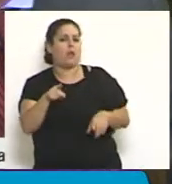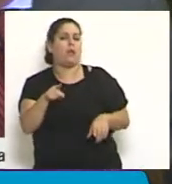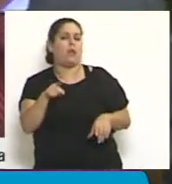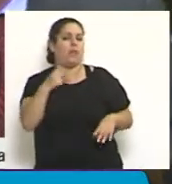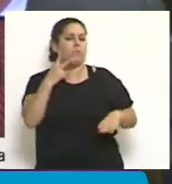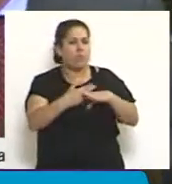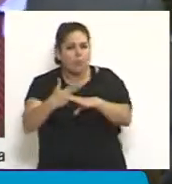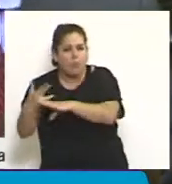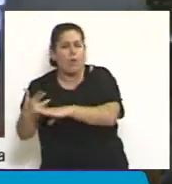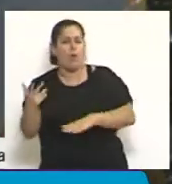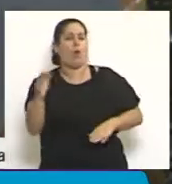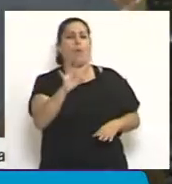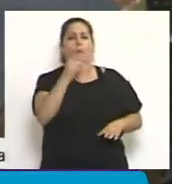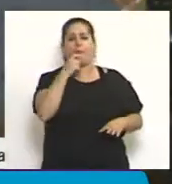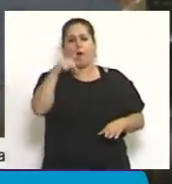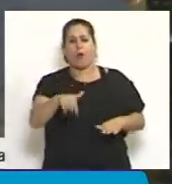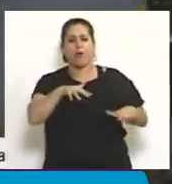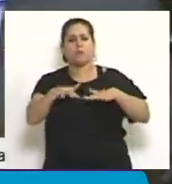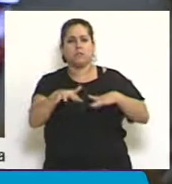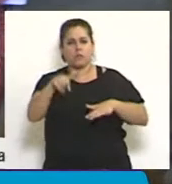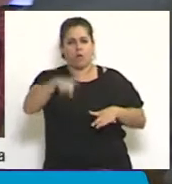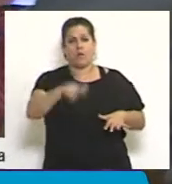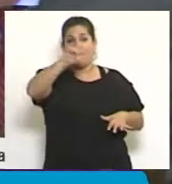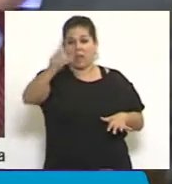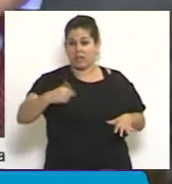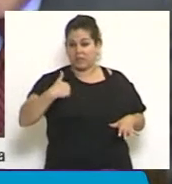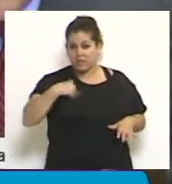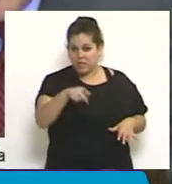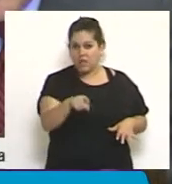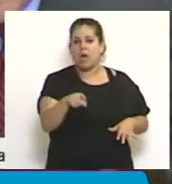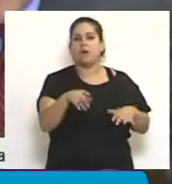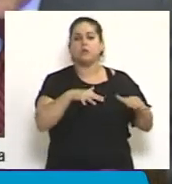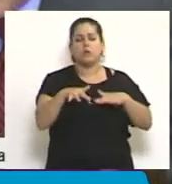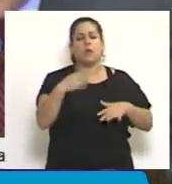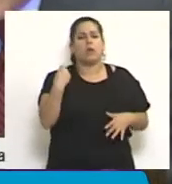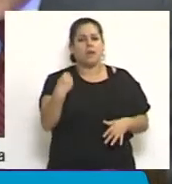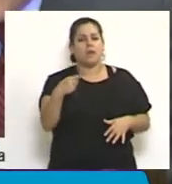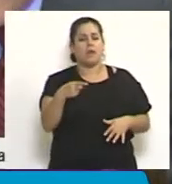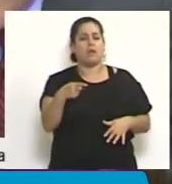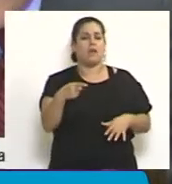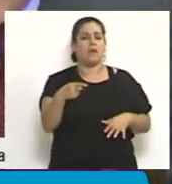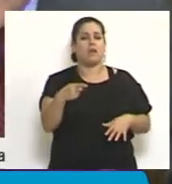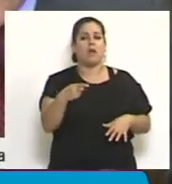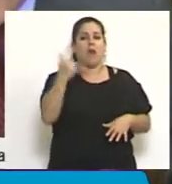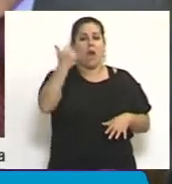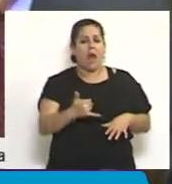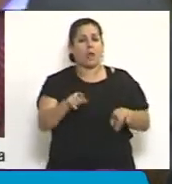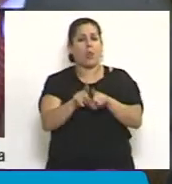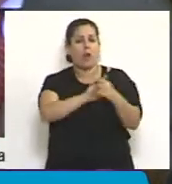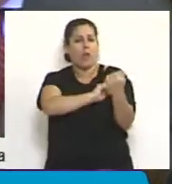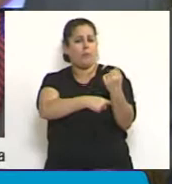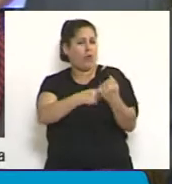permanentemente tenemos esta situación en nuestro país, ha hecho que se le den excesivos